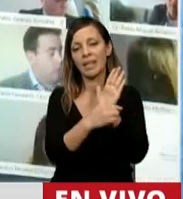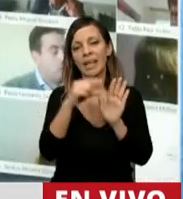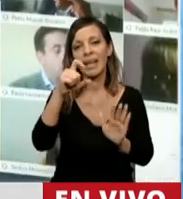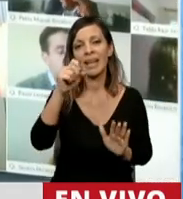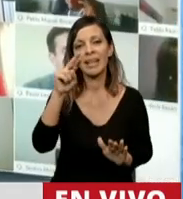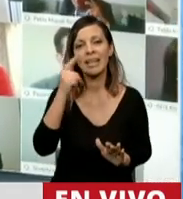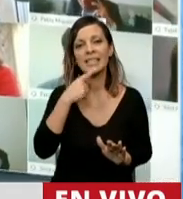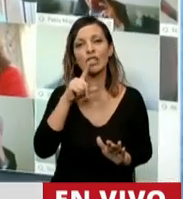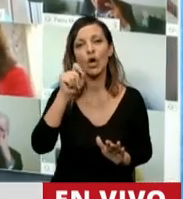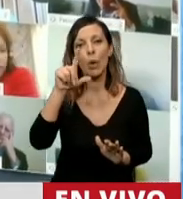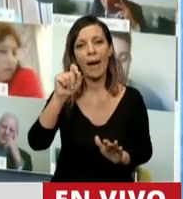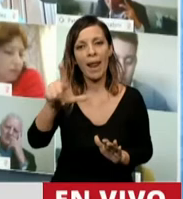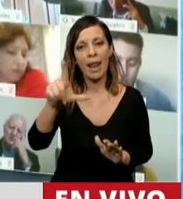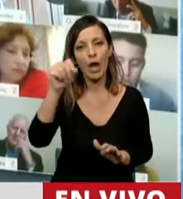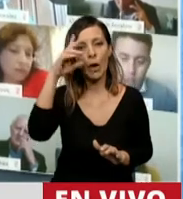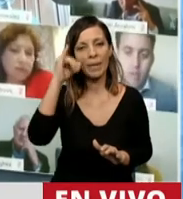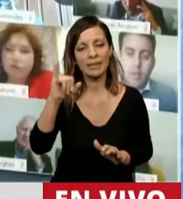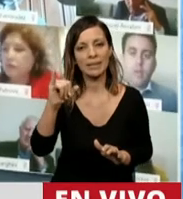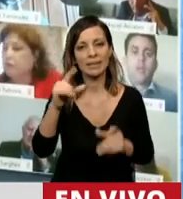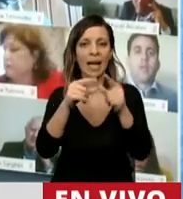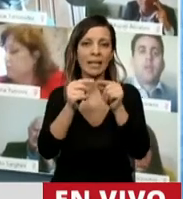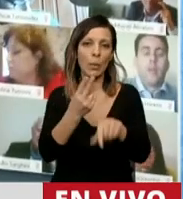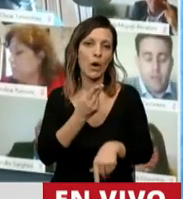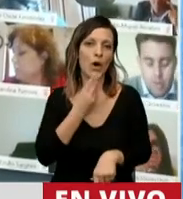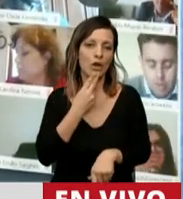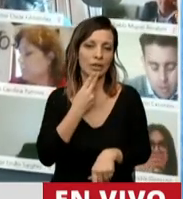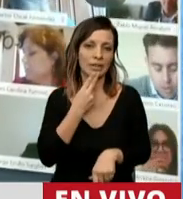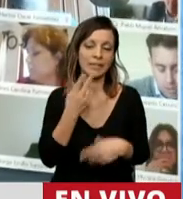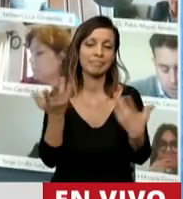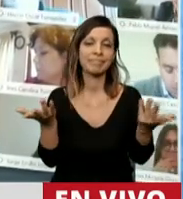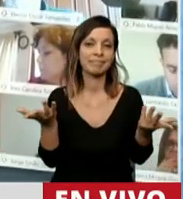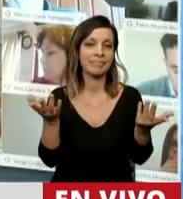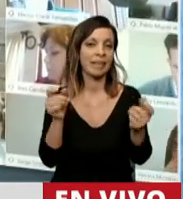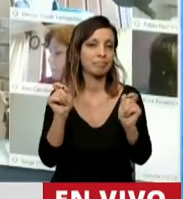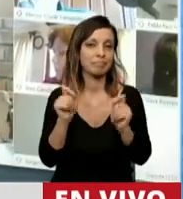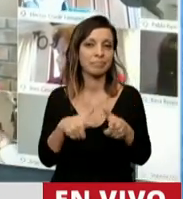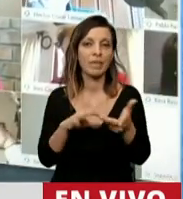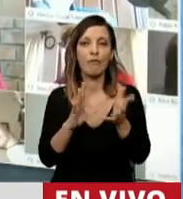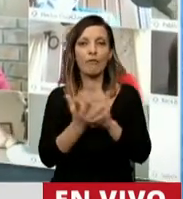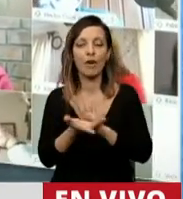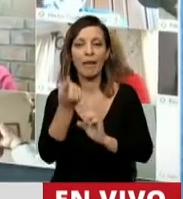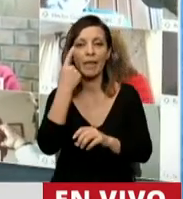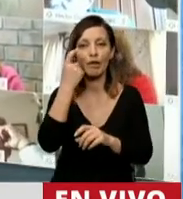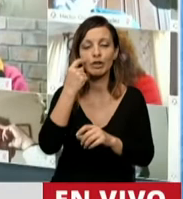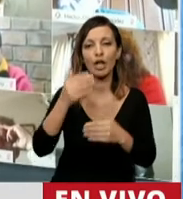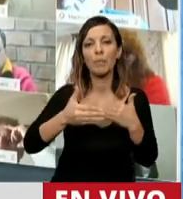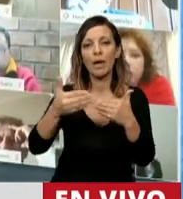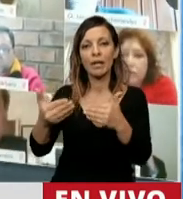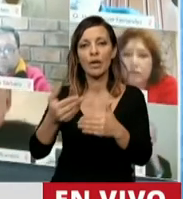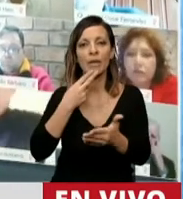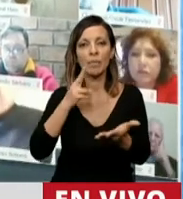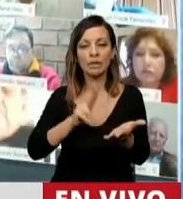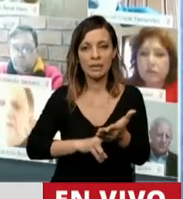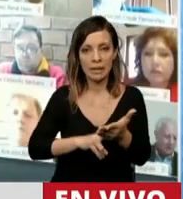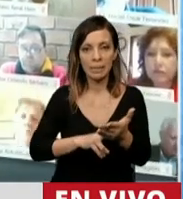artículo 11. ¿Es práctica habitual en el articulado de los regímenes de regularización o moratoria impositivas?